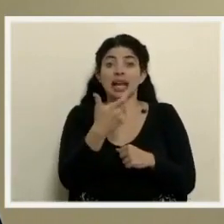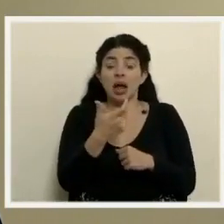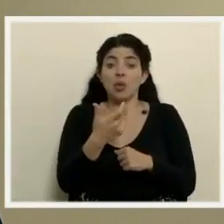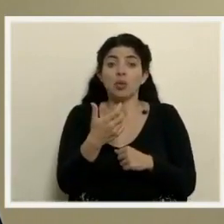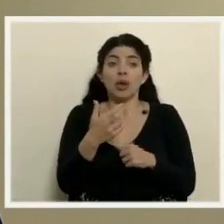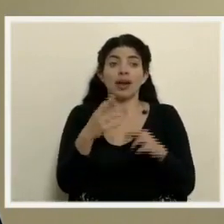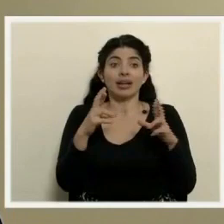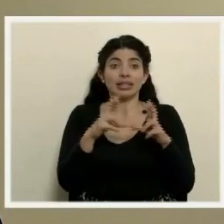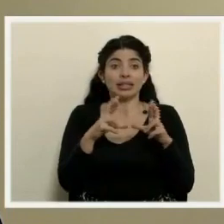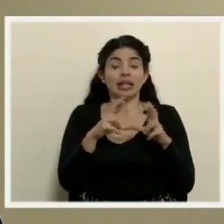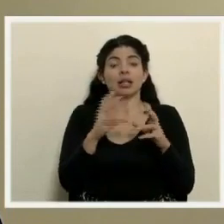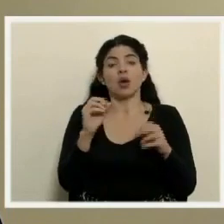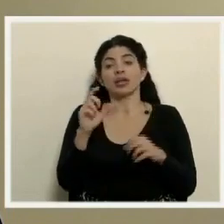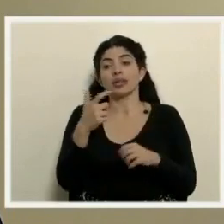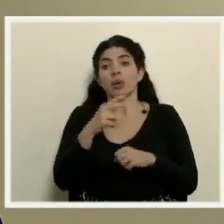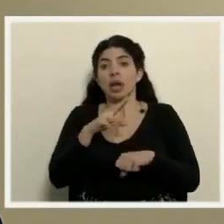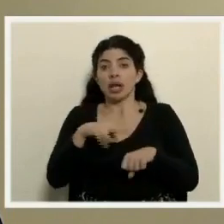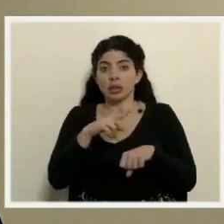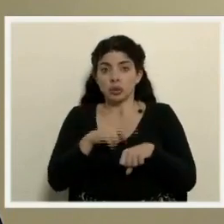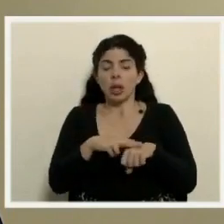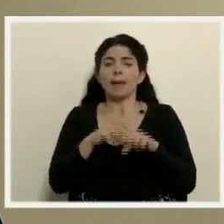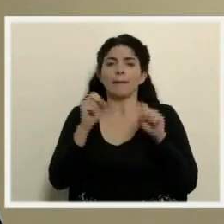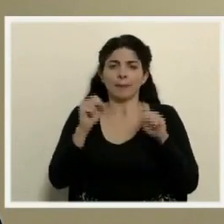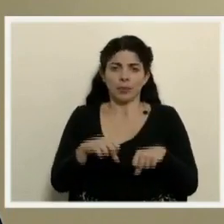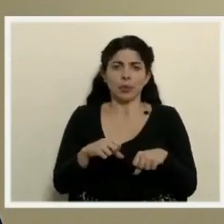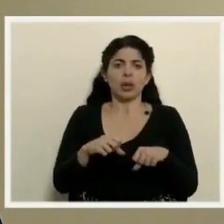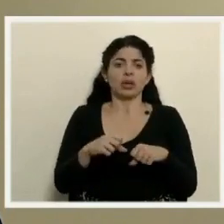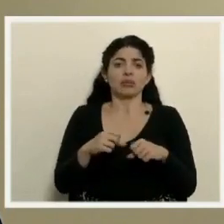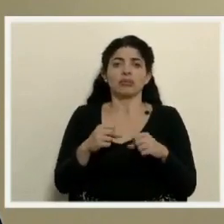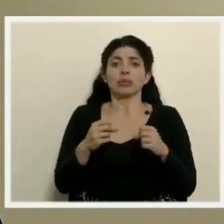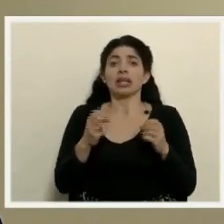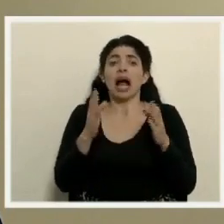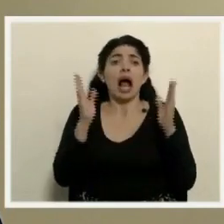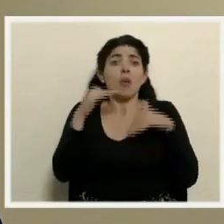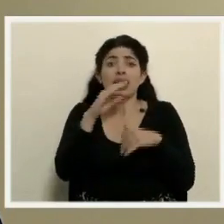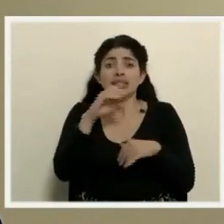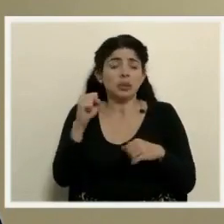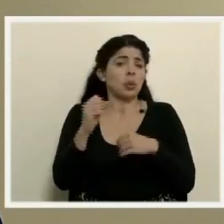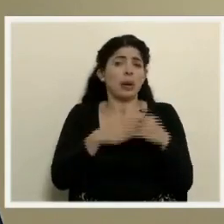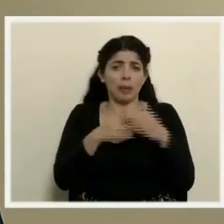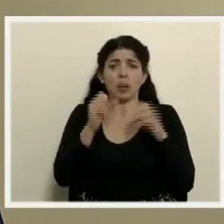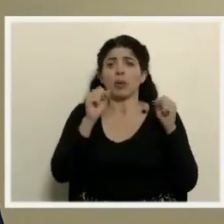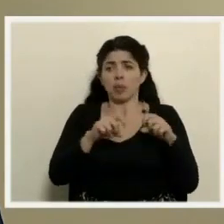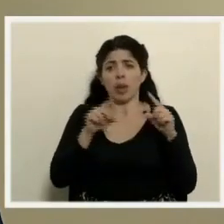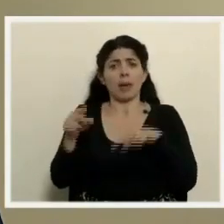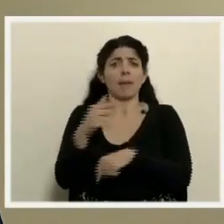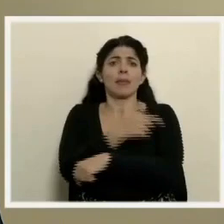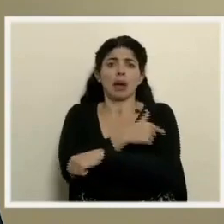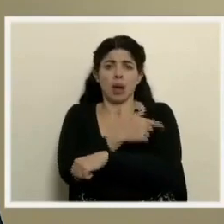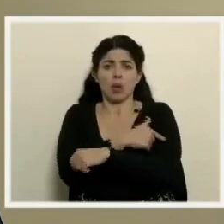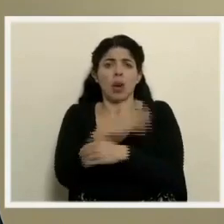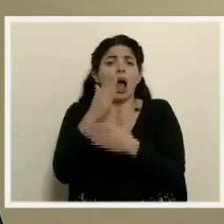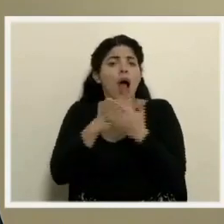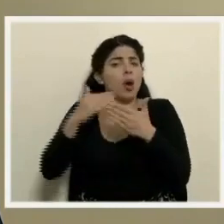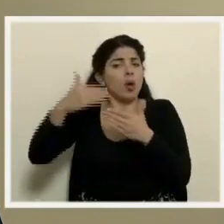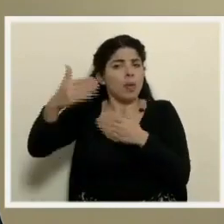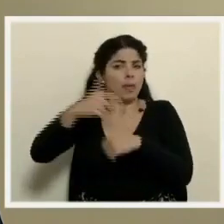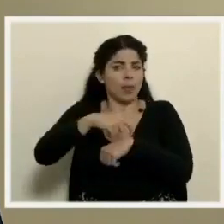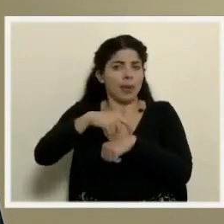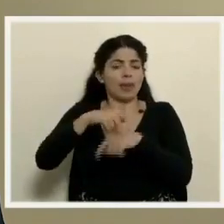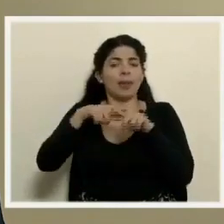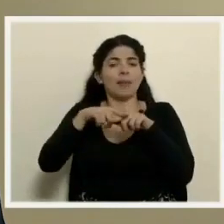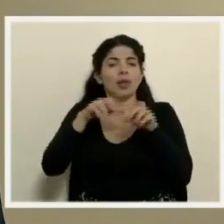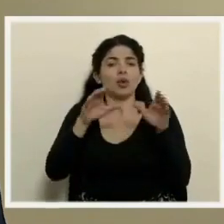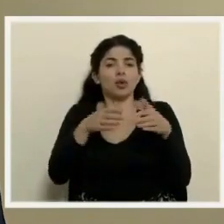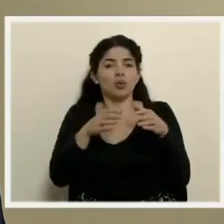residencia o obviamente la cédula nacional son susceptibles sin condición de seguro a que se puedan vacunar en algún momento conforme